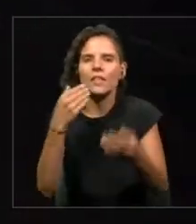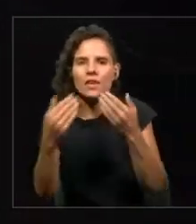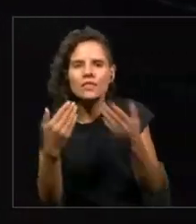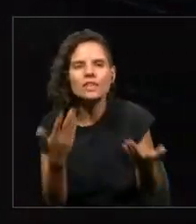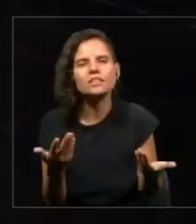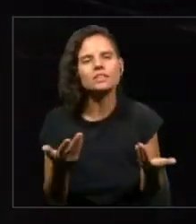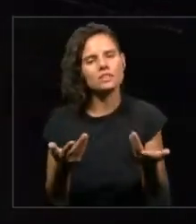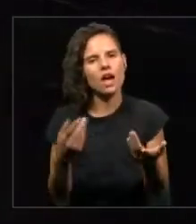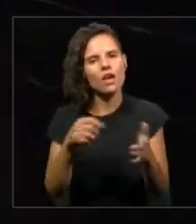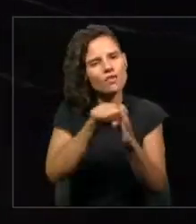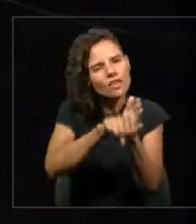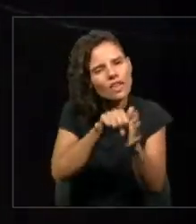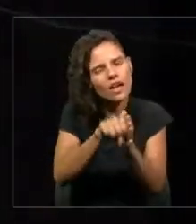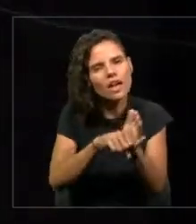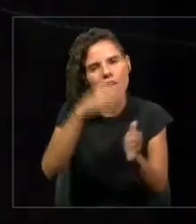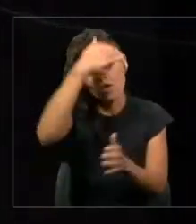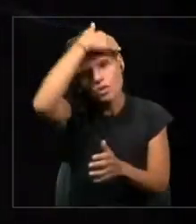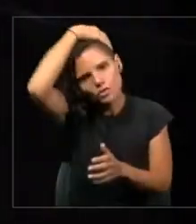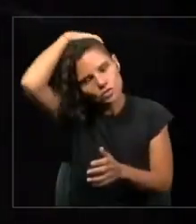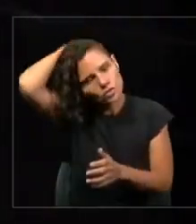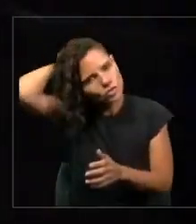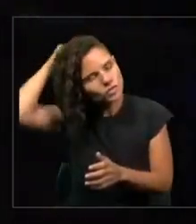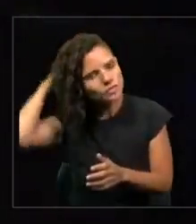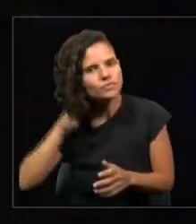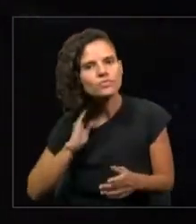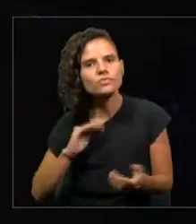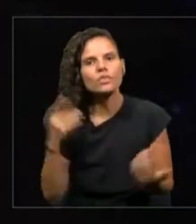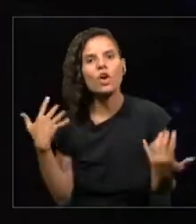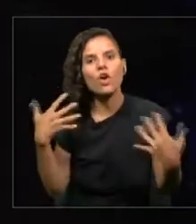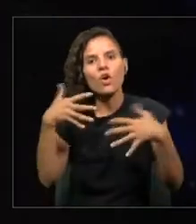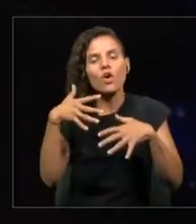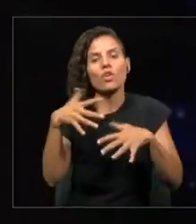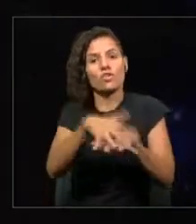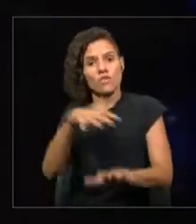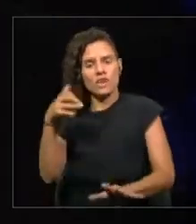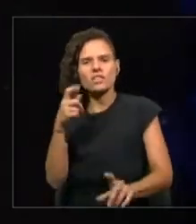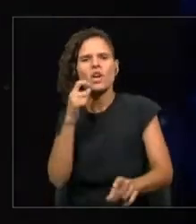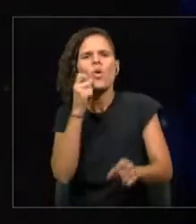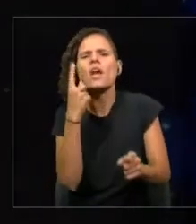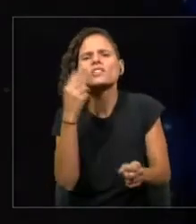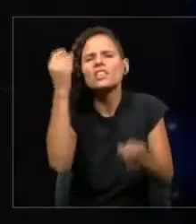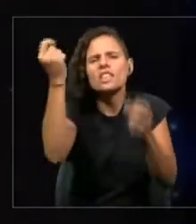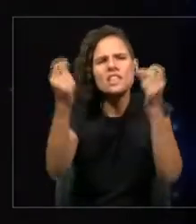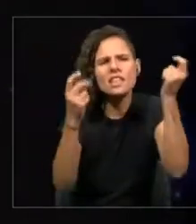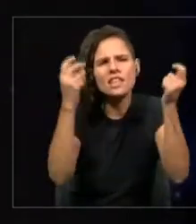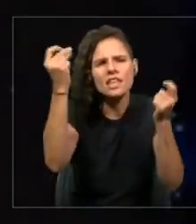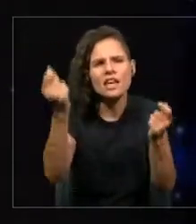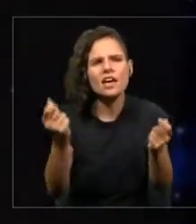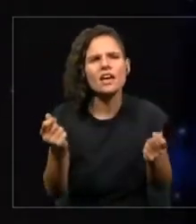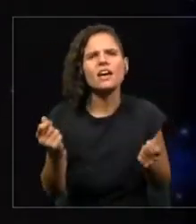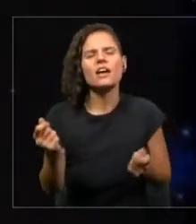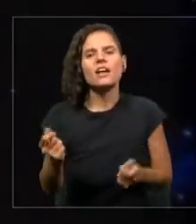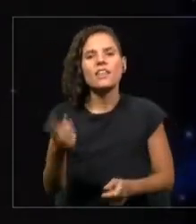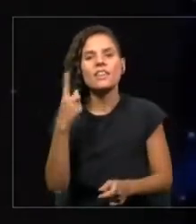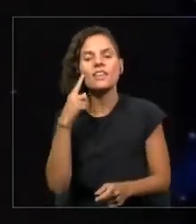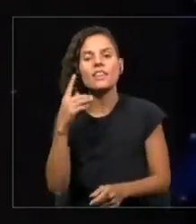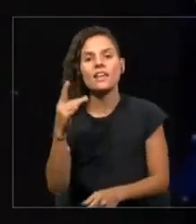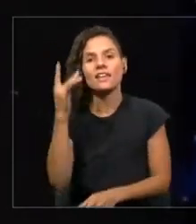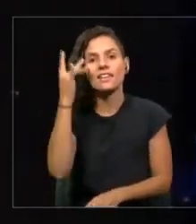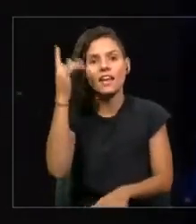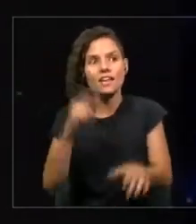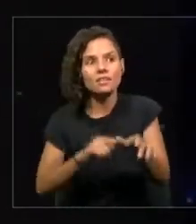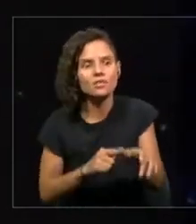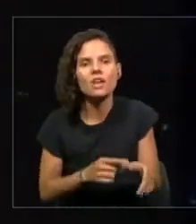videos, en diferentes conferencias, acerca de iniciativas de inteligencia artificial, 5G, learning machine, deep learning